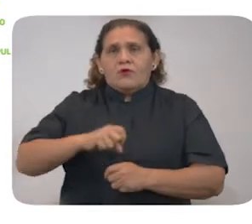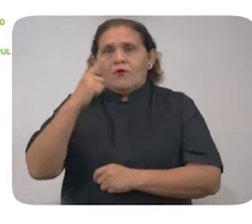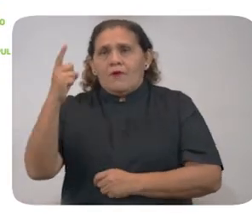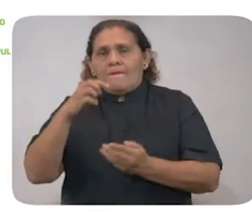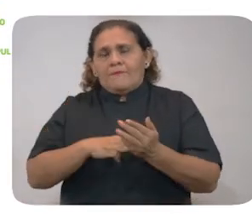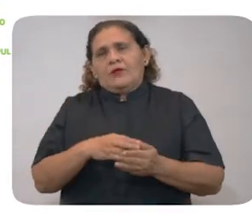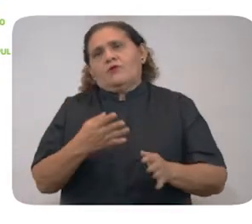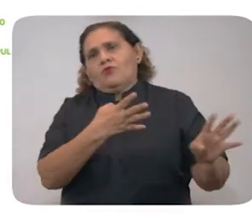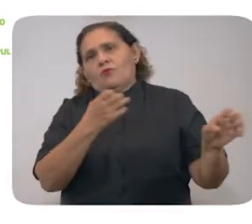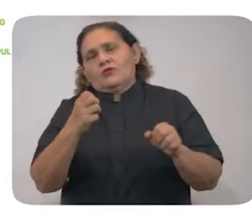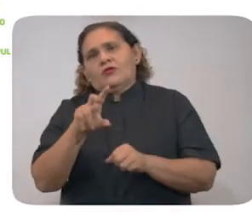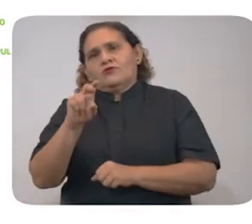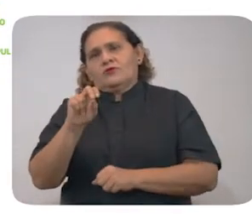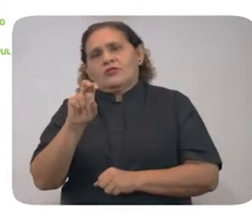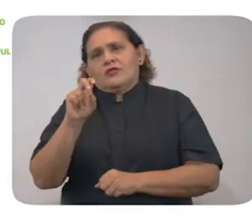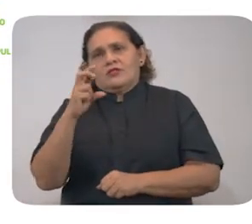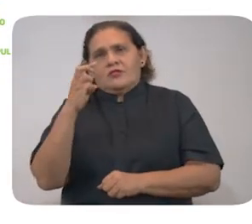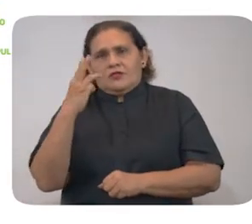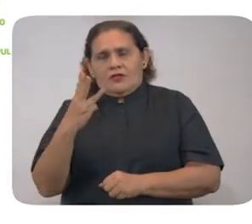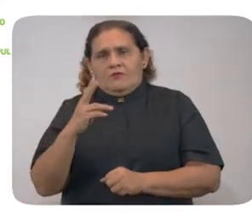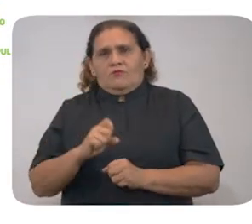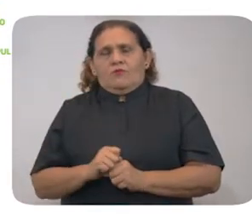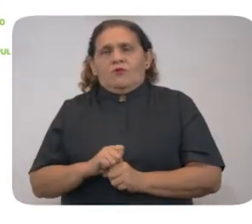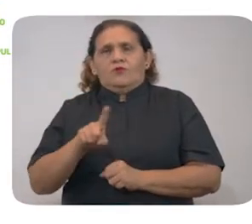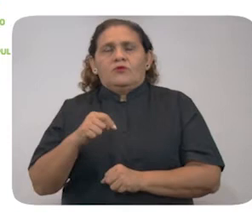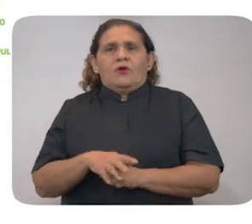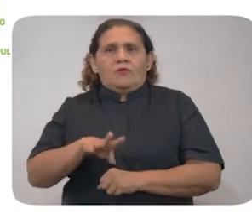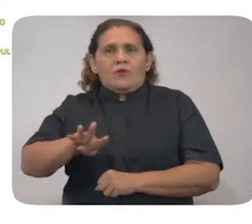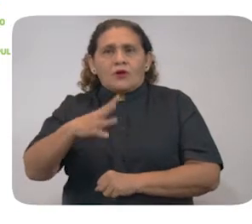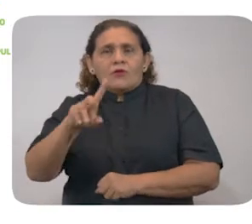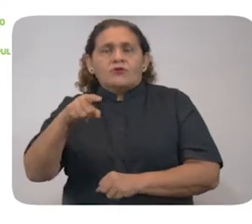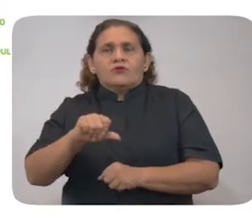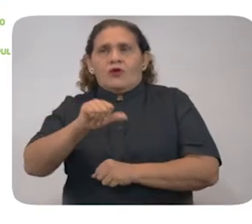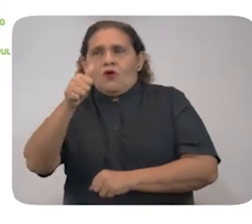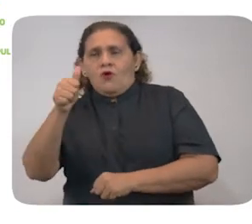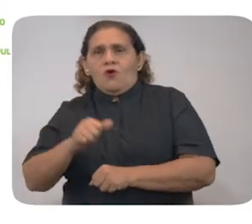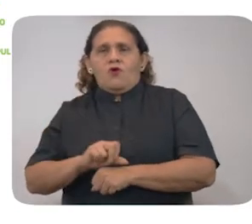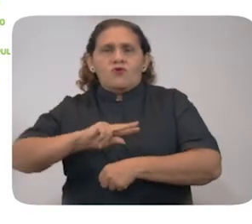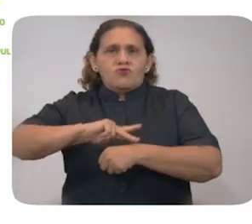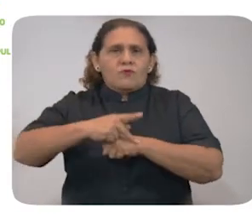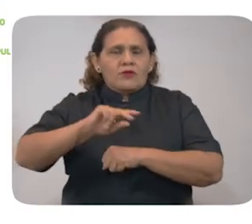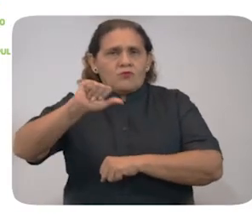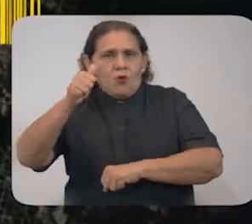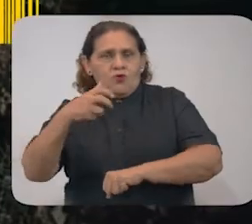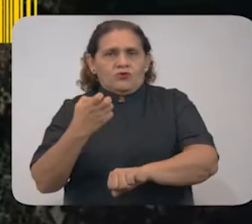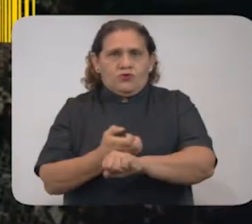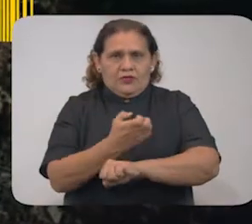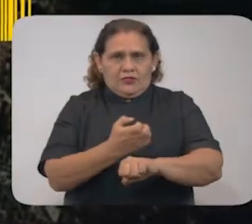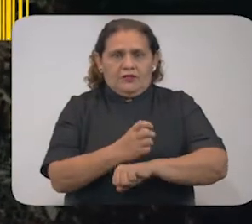1,933 casos positivos, 14 de los cuales son de otro país u otro estado.